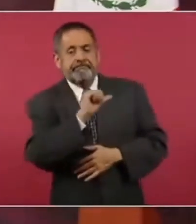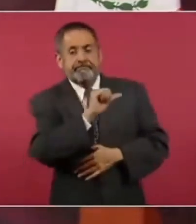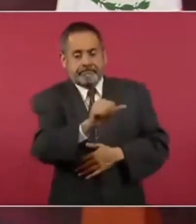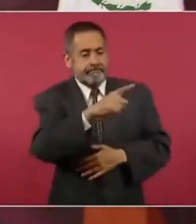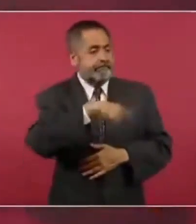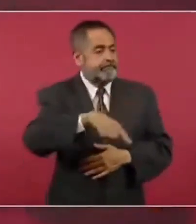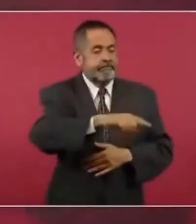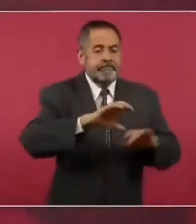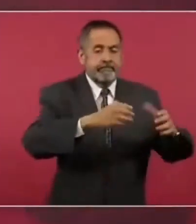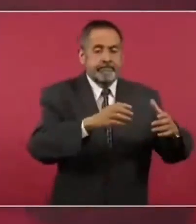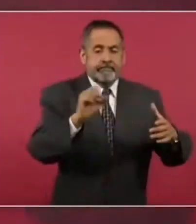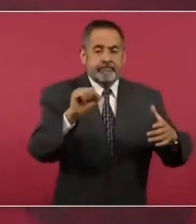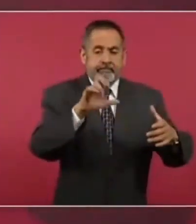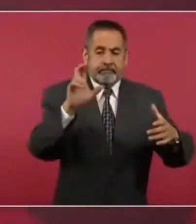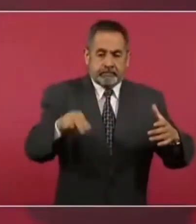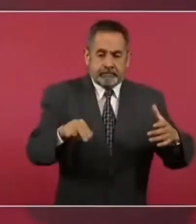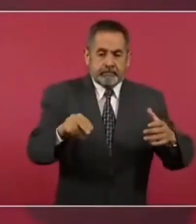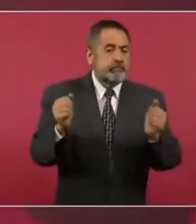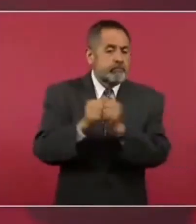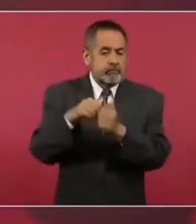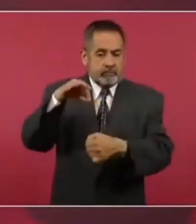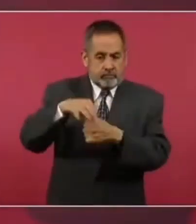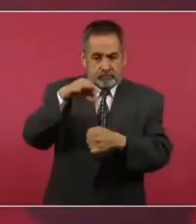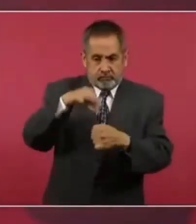integrantes del Poder Judicial